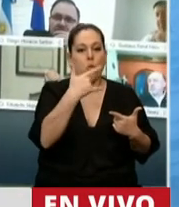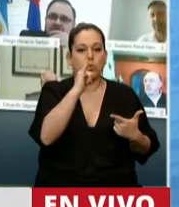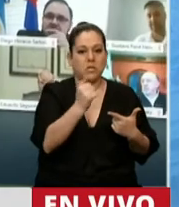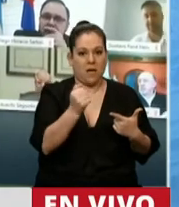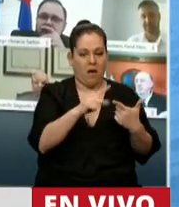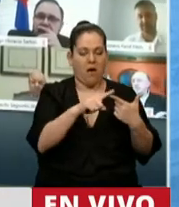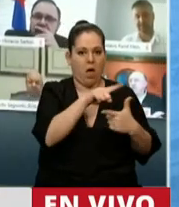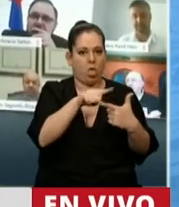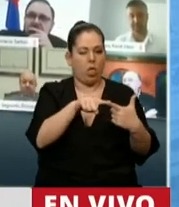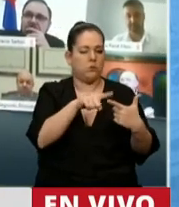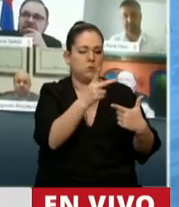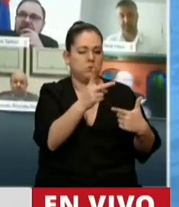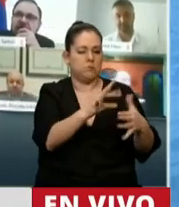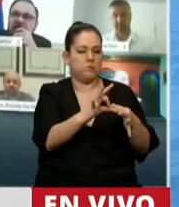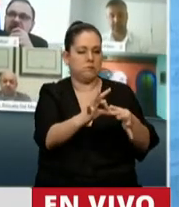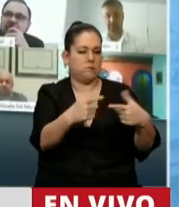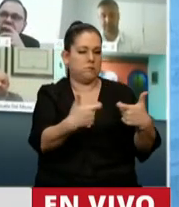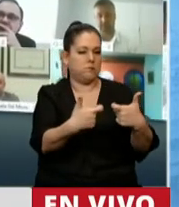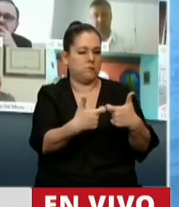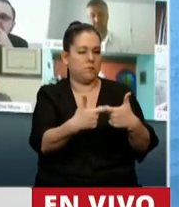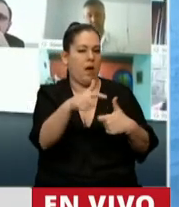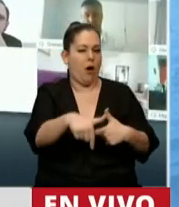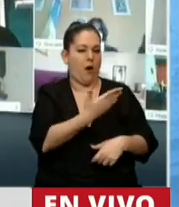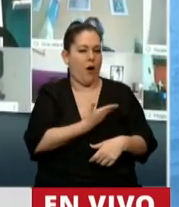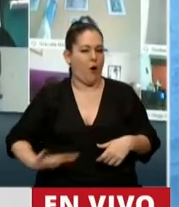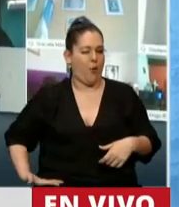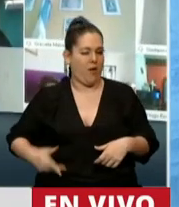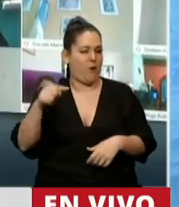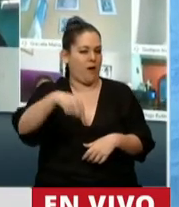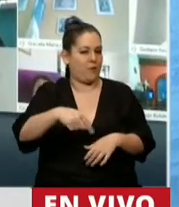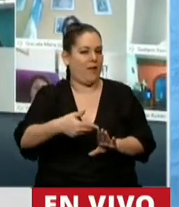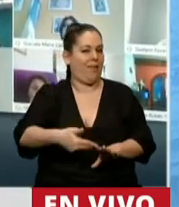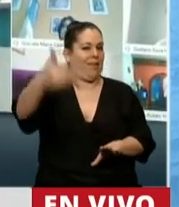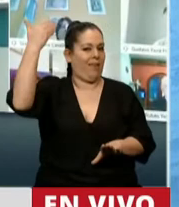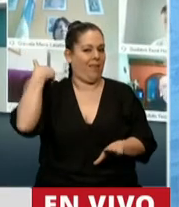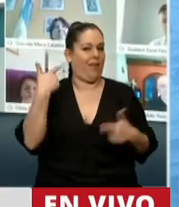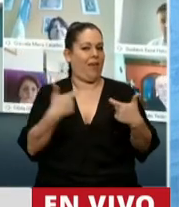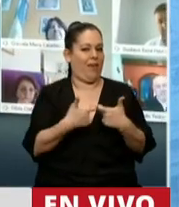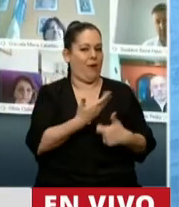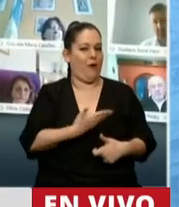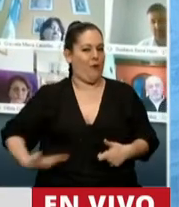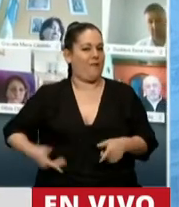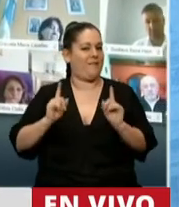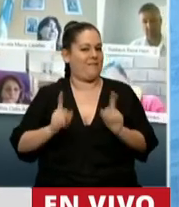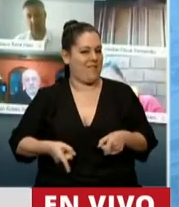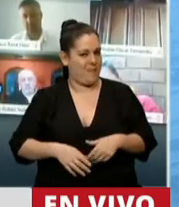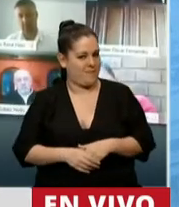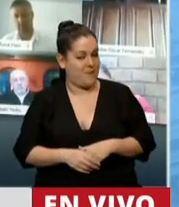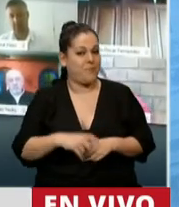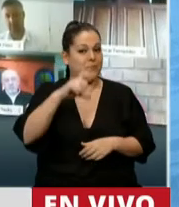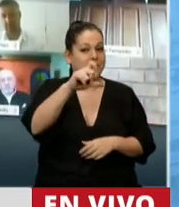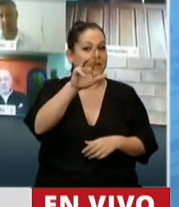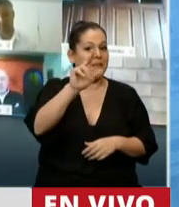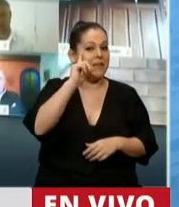desde hace muchos años, ahora al poder actual, pero al viejo poder. Cristóbal López era un